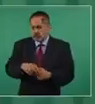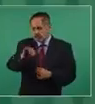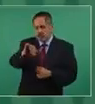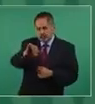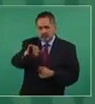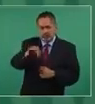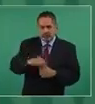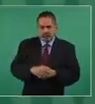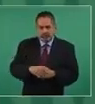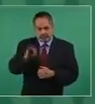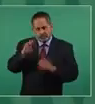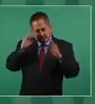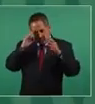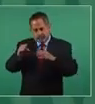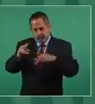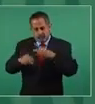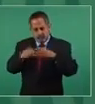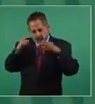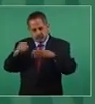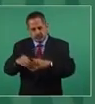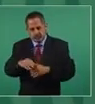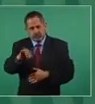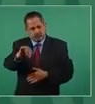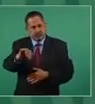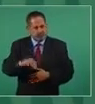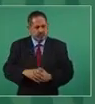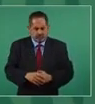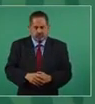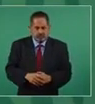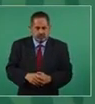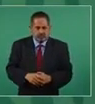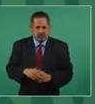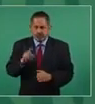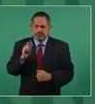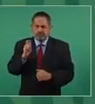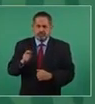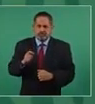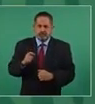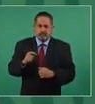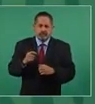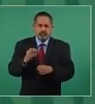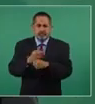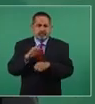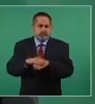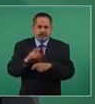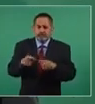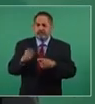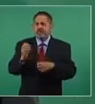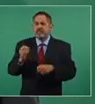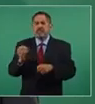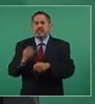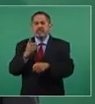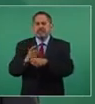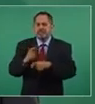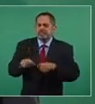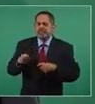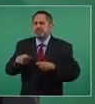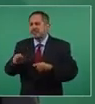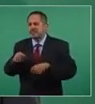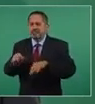Sí, sobre eso estamos. Trabajando directamente. Y tiene que ver con las oportunidades que